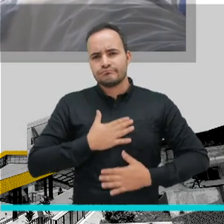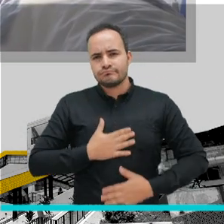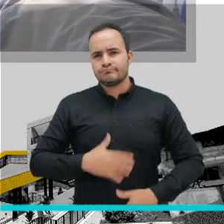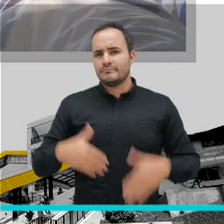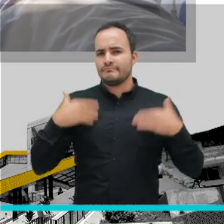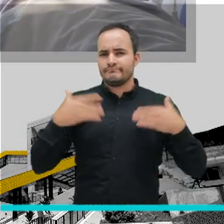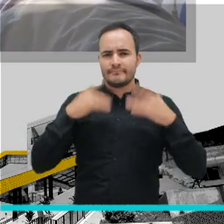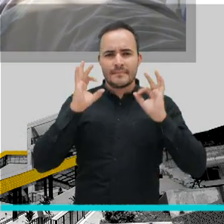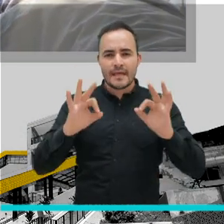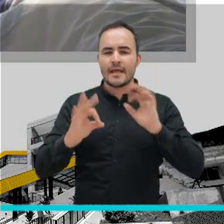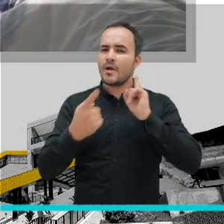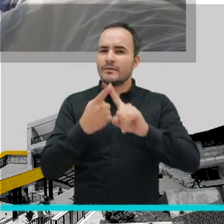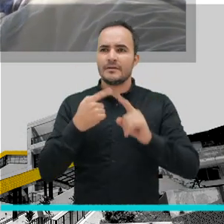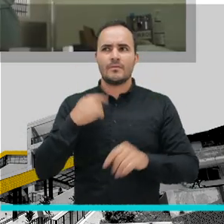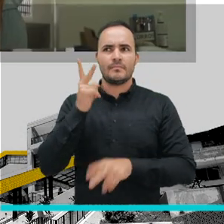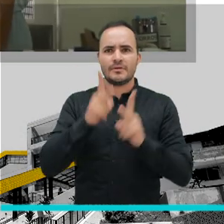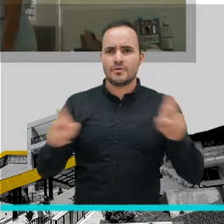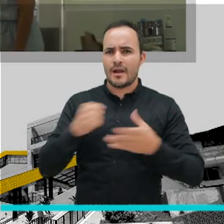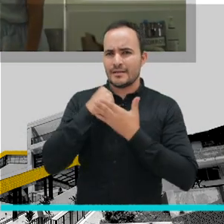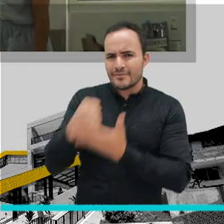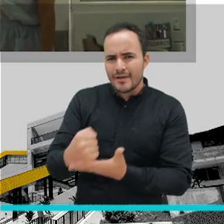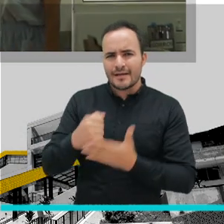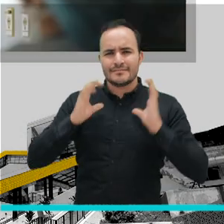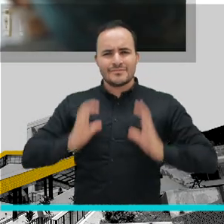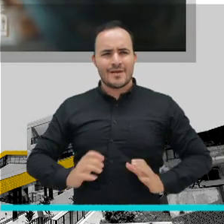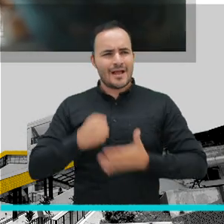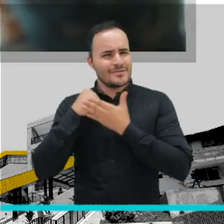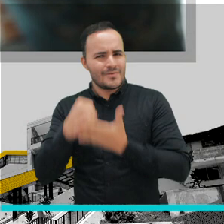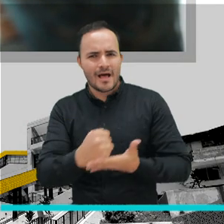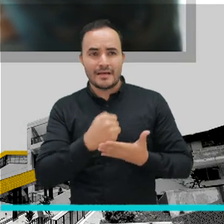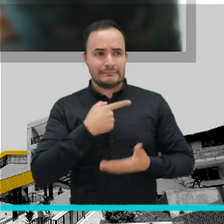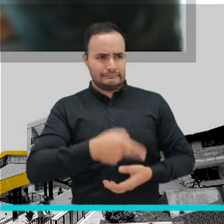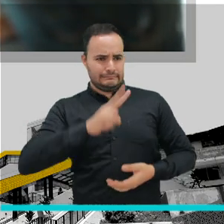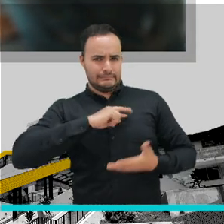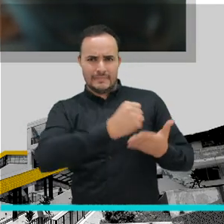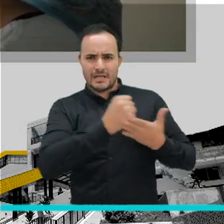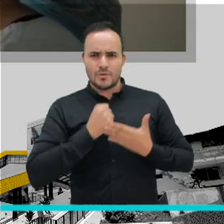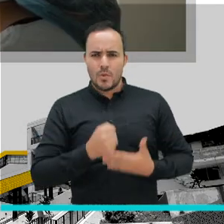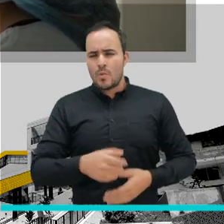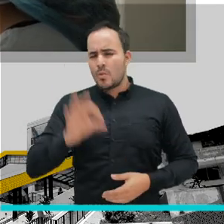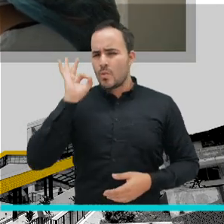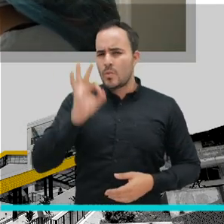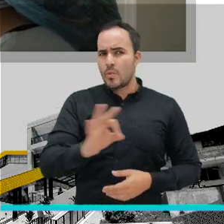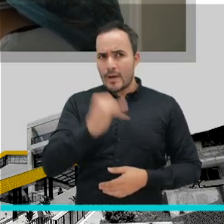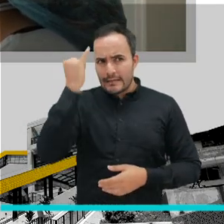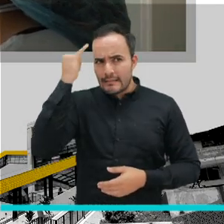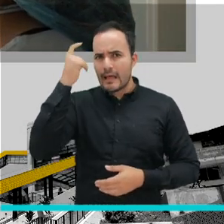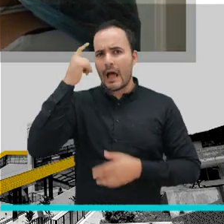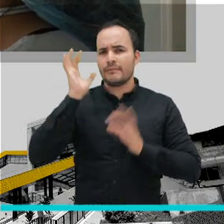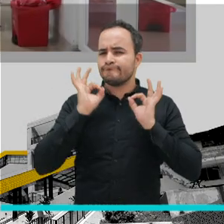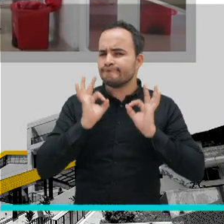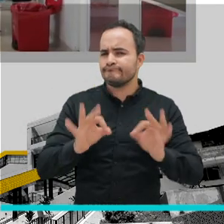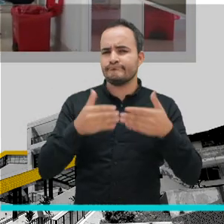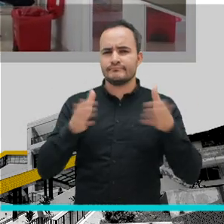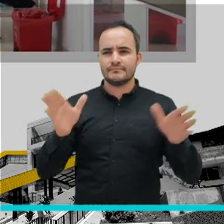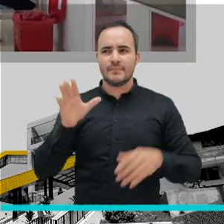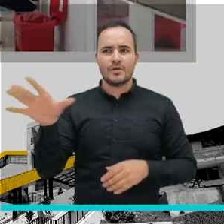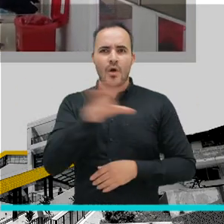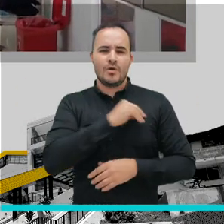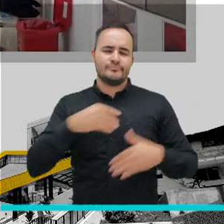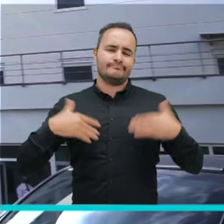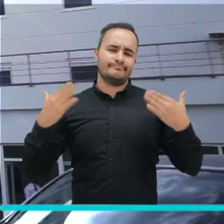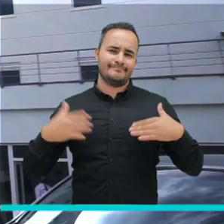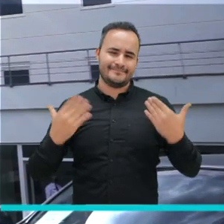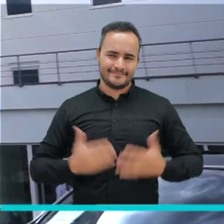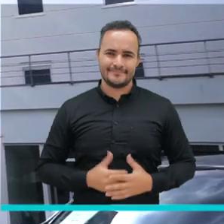hayan abierto esta institución para ayudar al cuadro, a la ciudadanía, a las personas, fue un acierto muy importante para todos